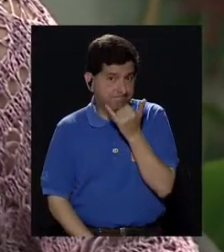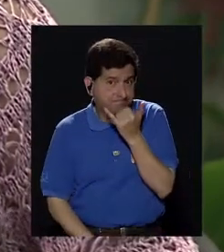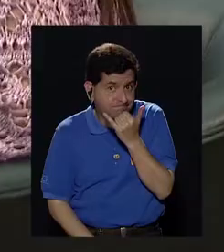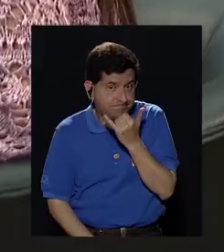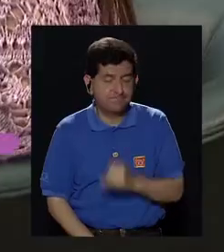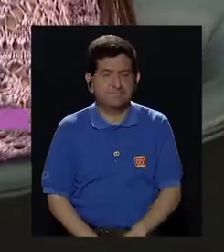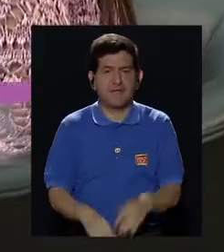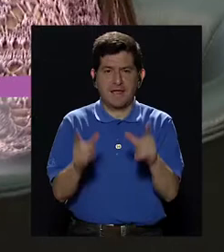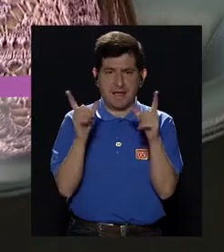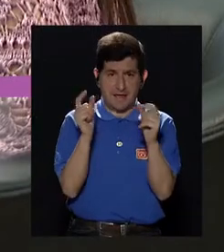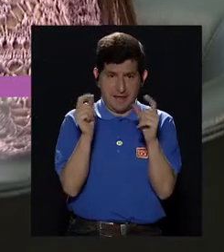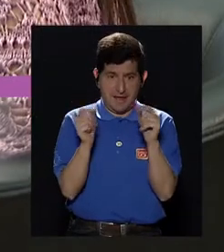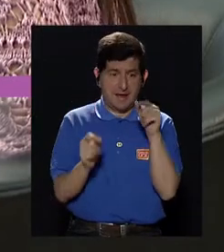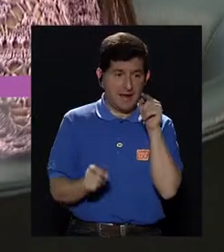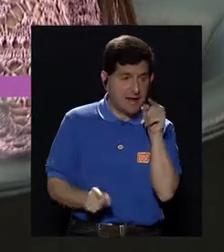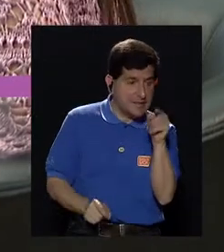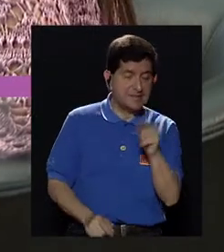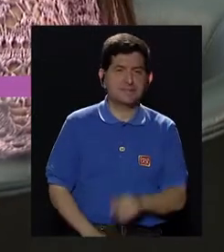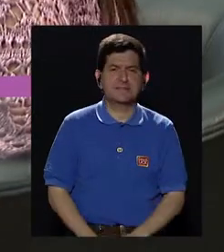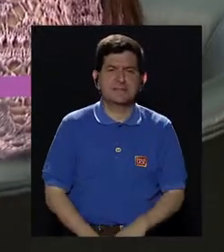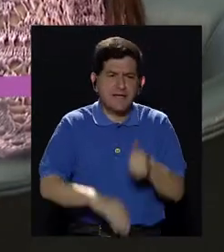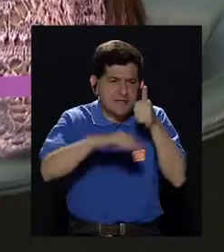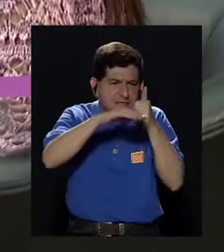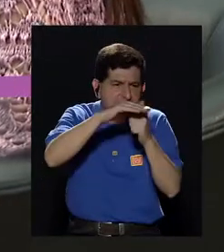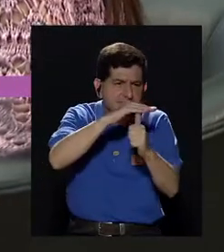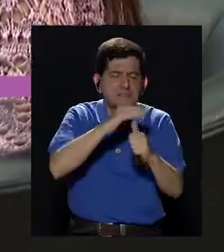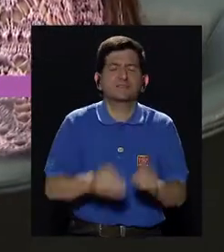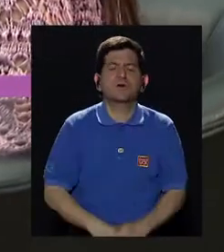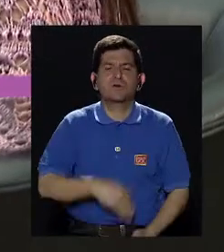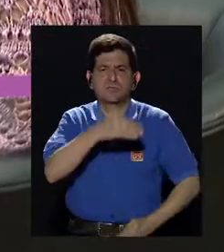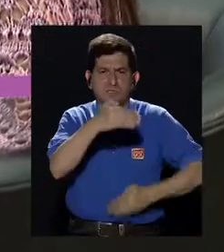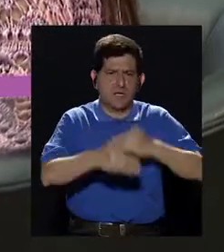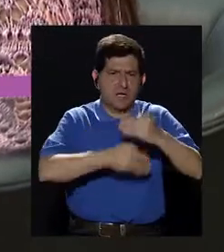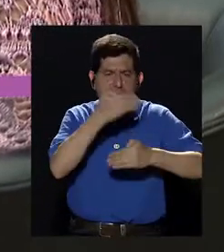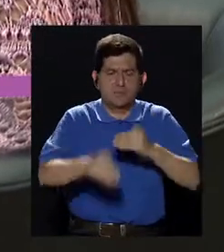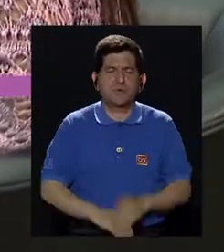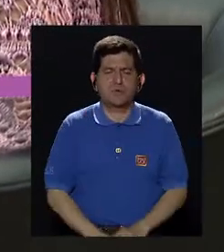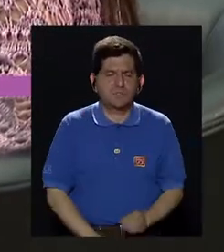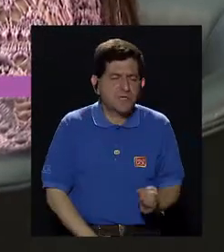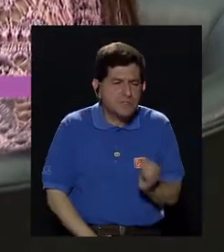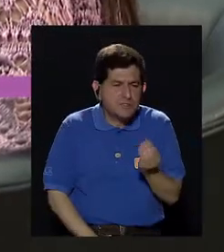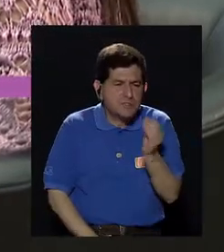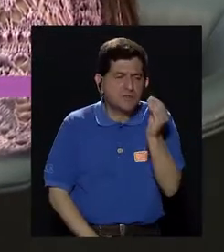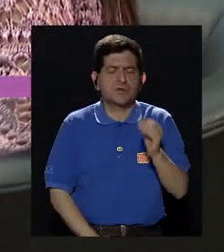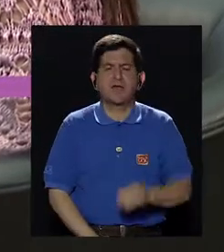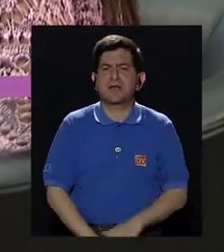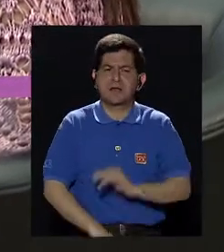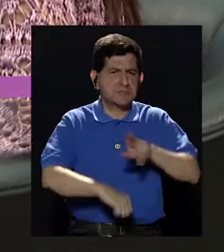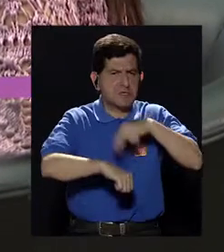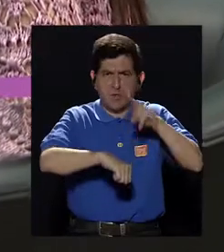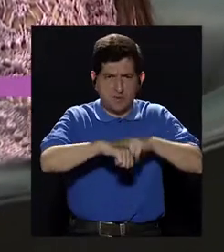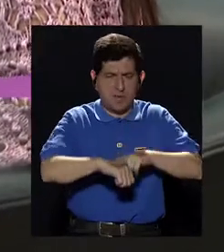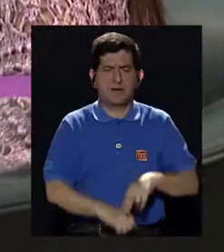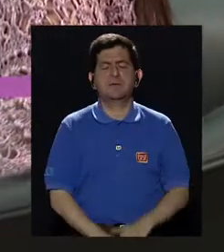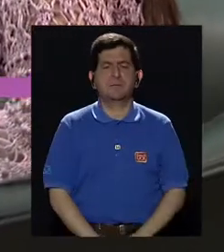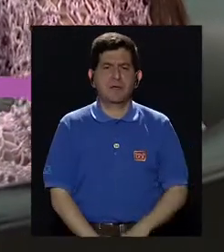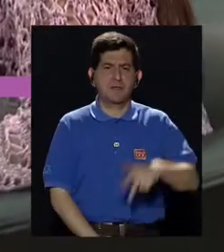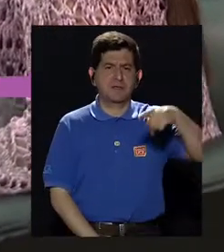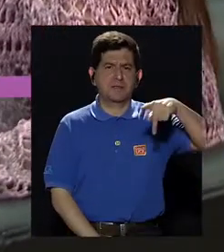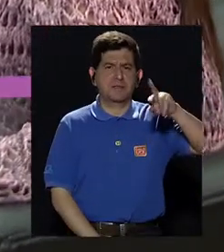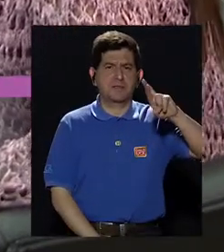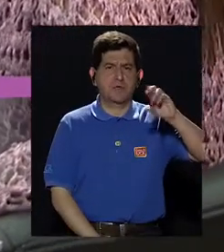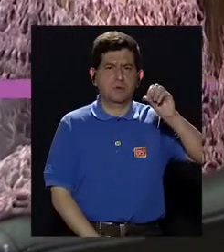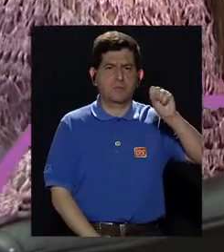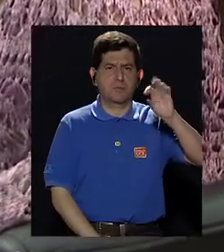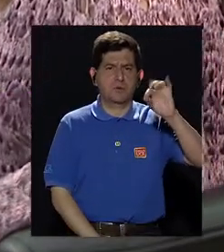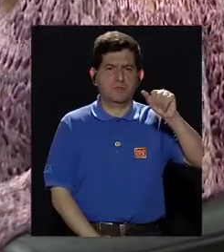es que el cáncer de próstata se esconde dentro del crecimiento benigno de la próstata. decir, la mayoría de las veces que un hombre dice, me cuesta orinar,